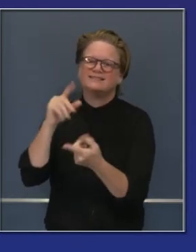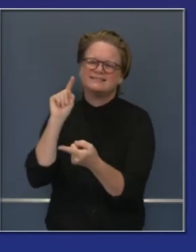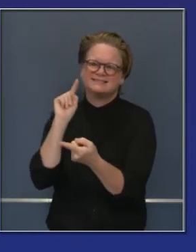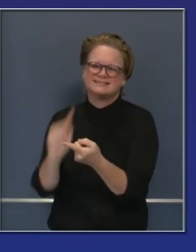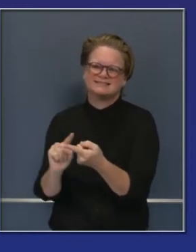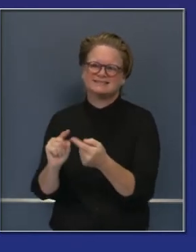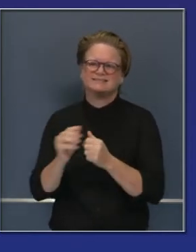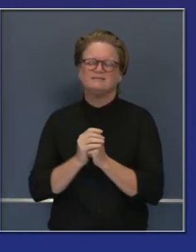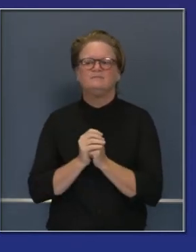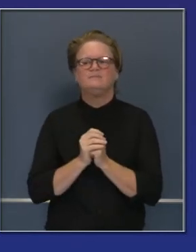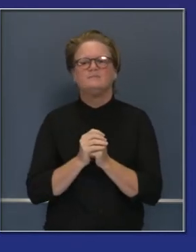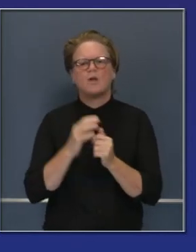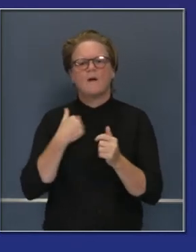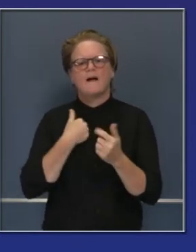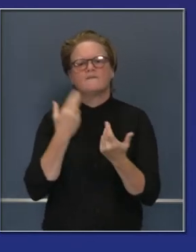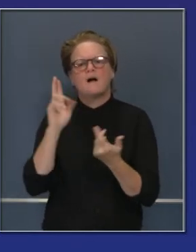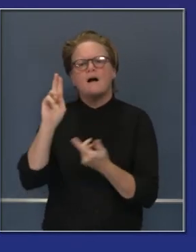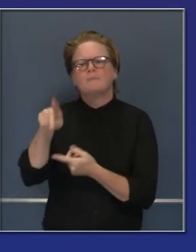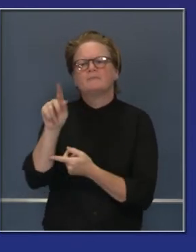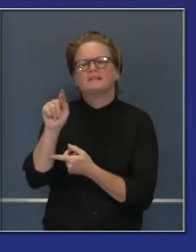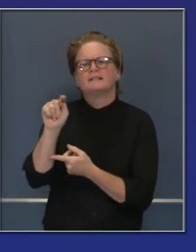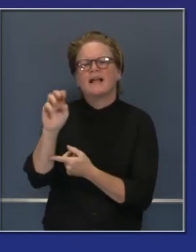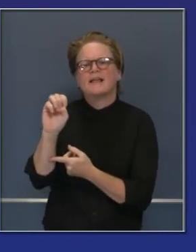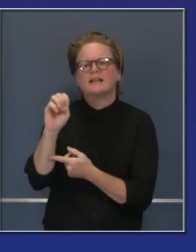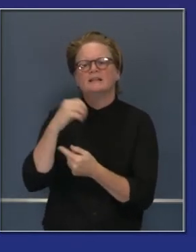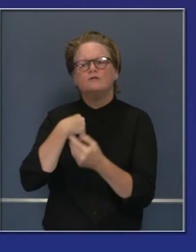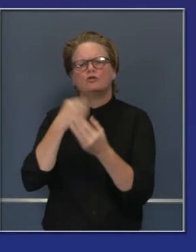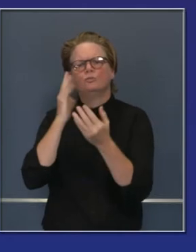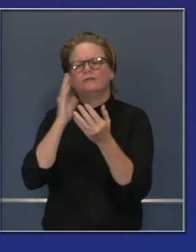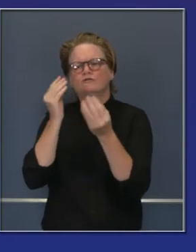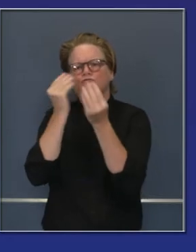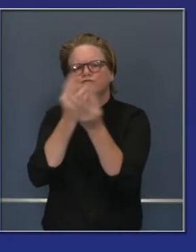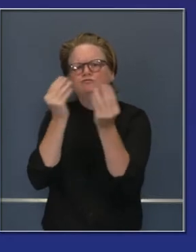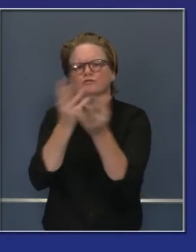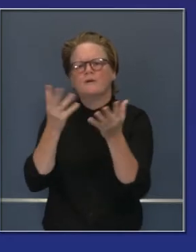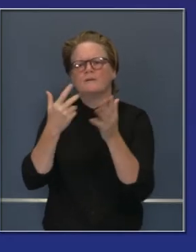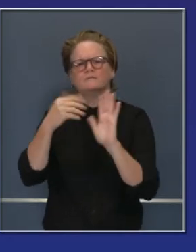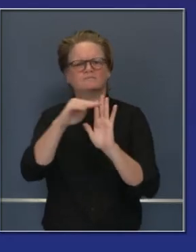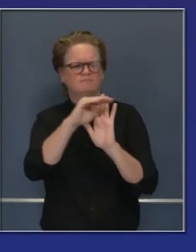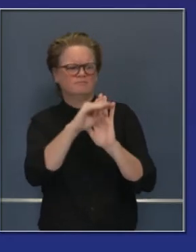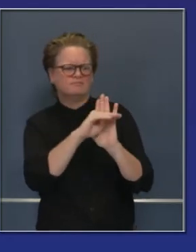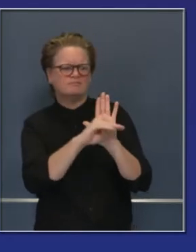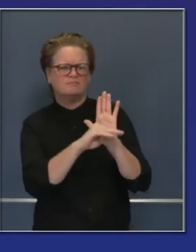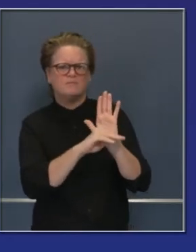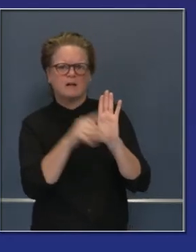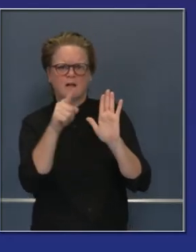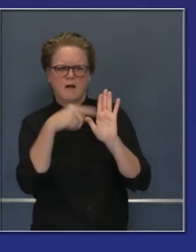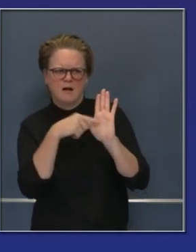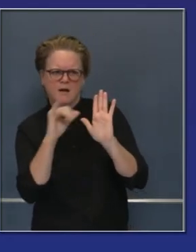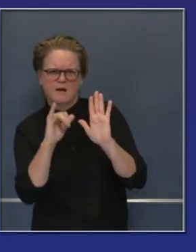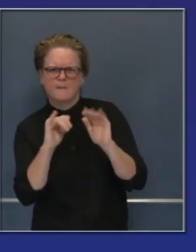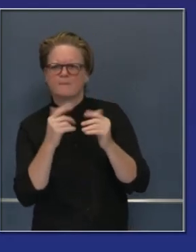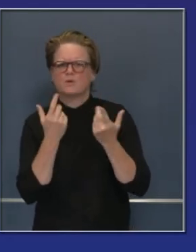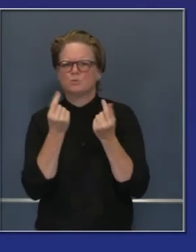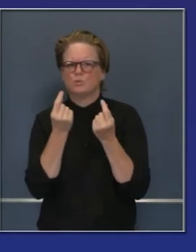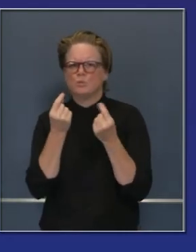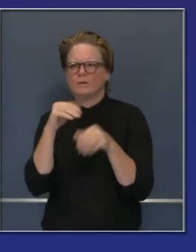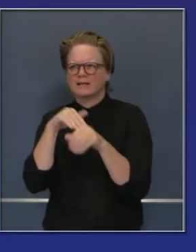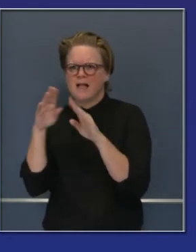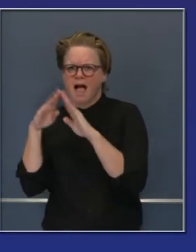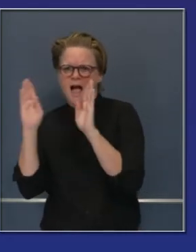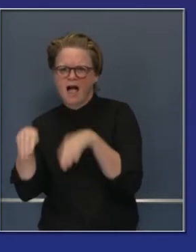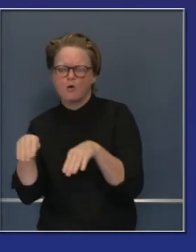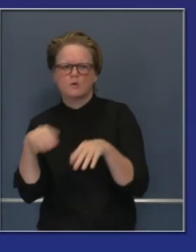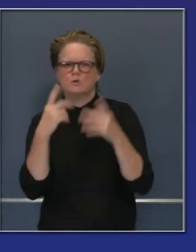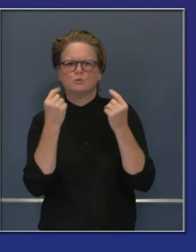estaremos aumentando esas pautas. Al mover más actividad a interiores en base a estos niveles